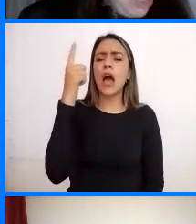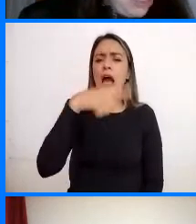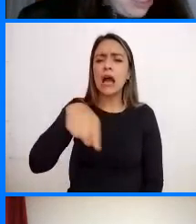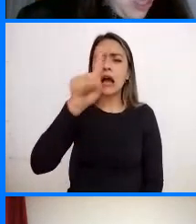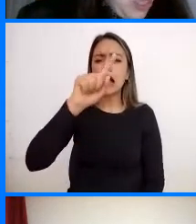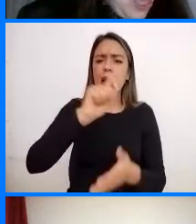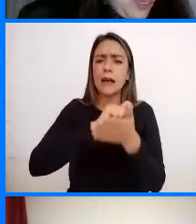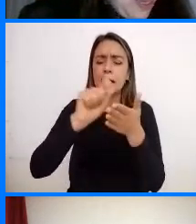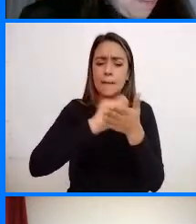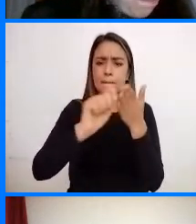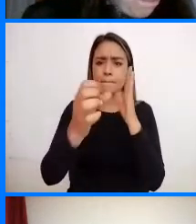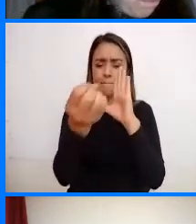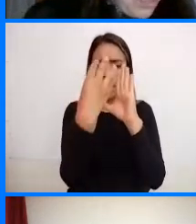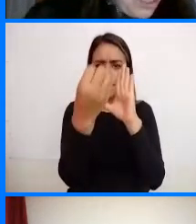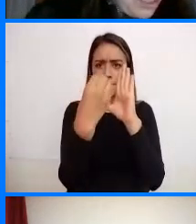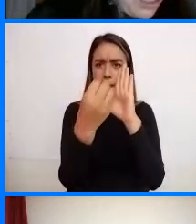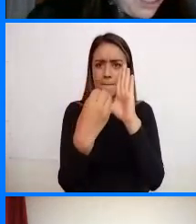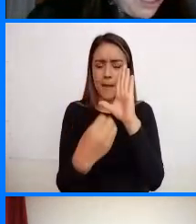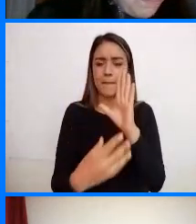mentimente